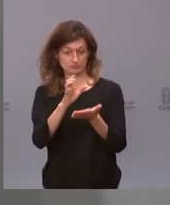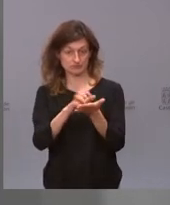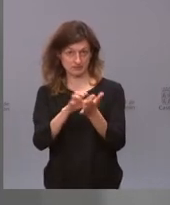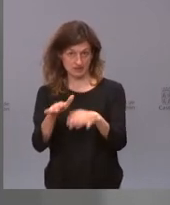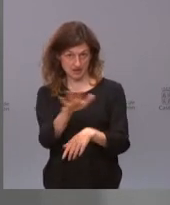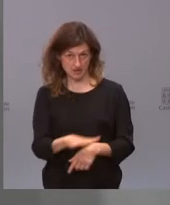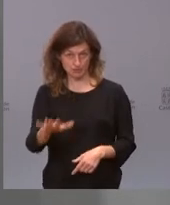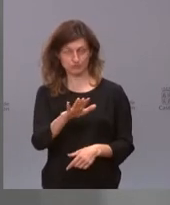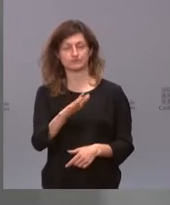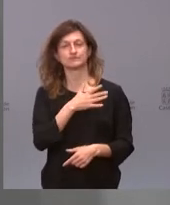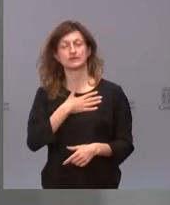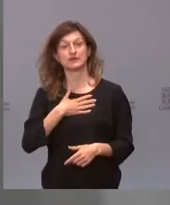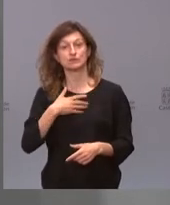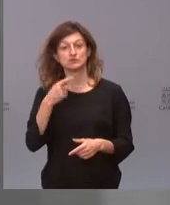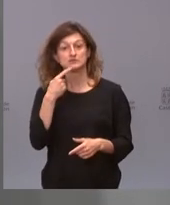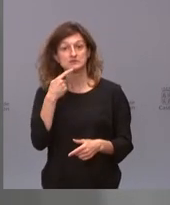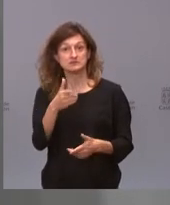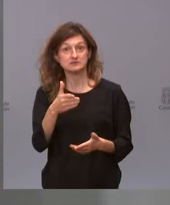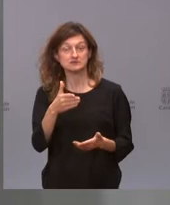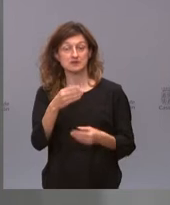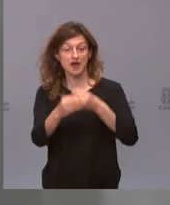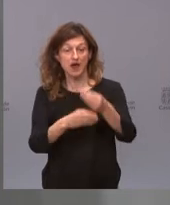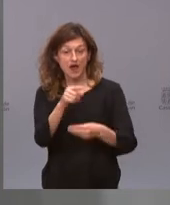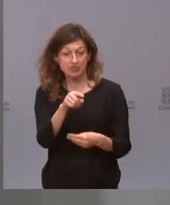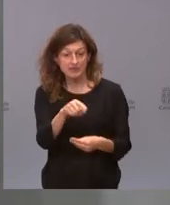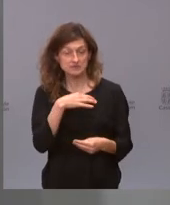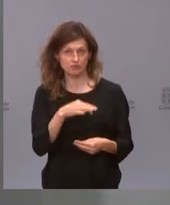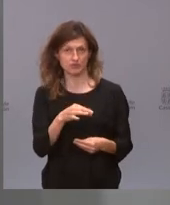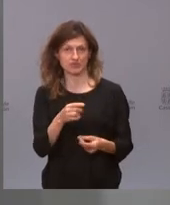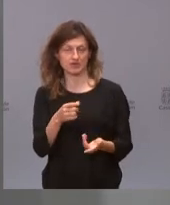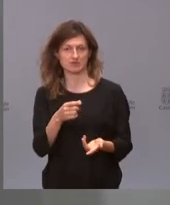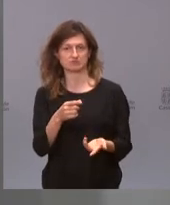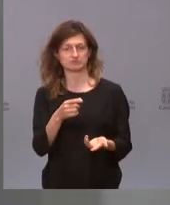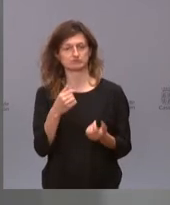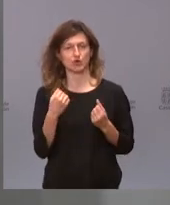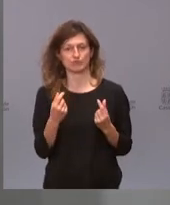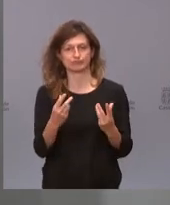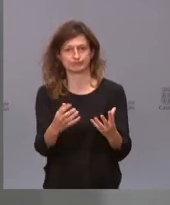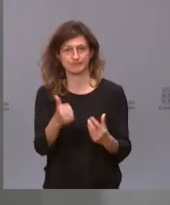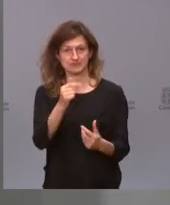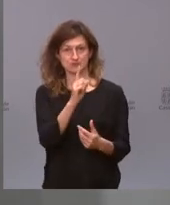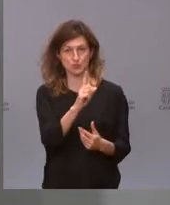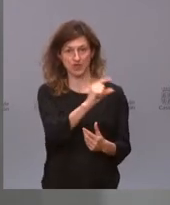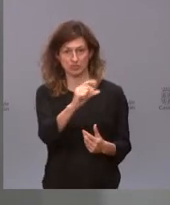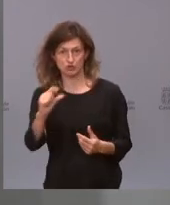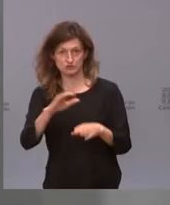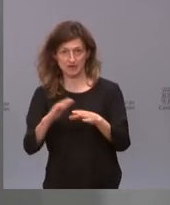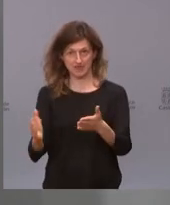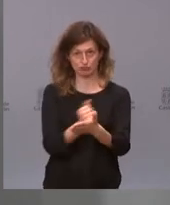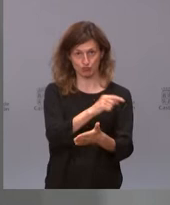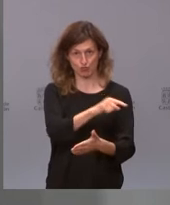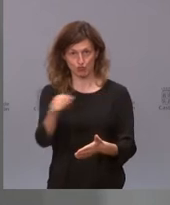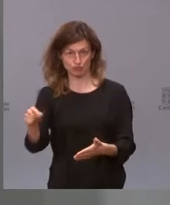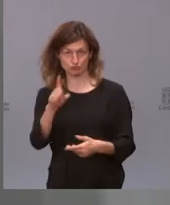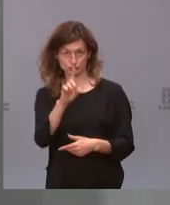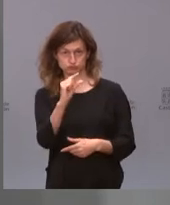que creemos que si esto se puede hacer, nos podría permitir ir más deprisa, tener a todo el mundo con la